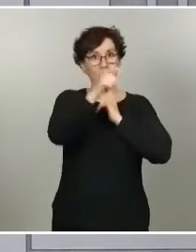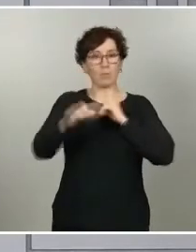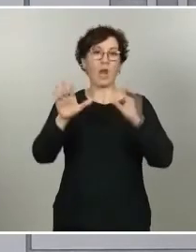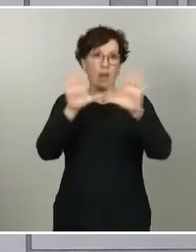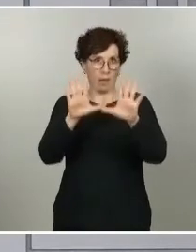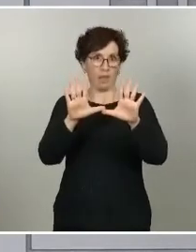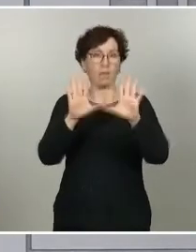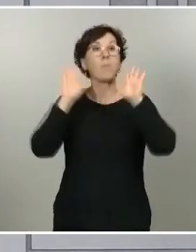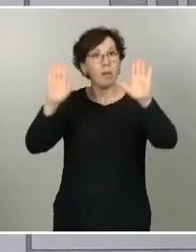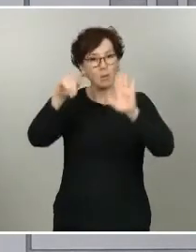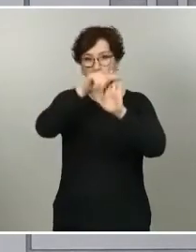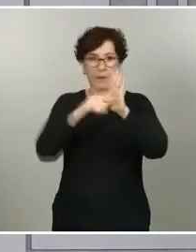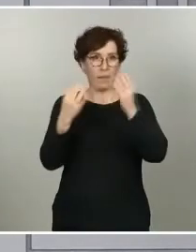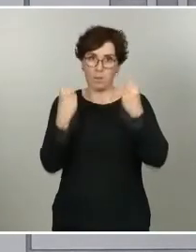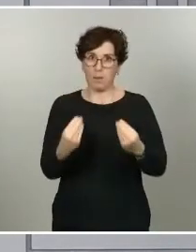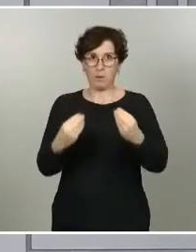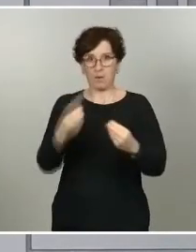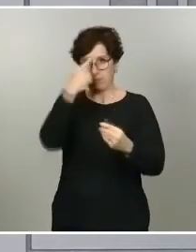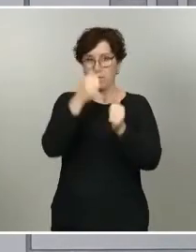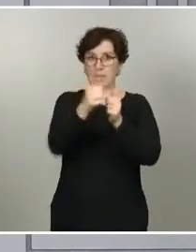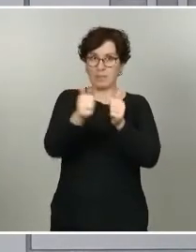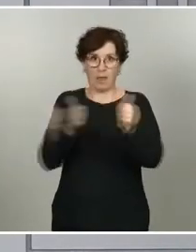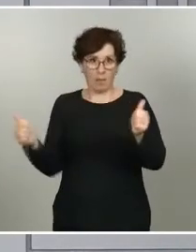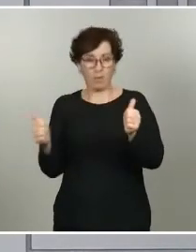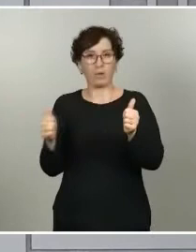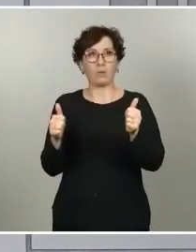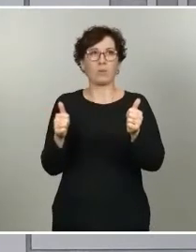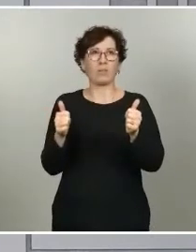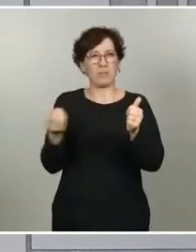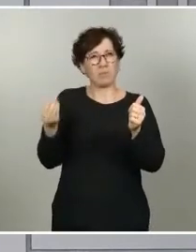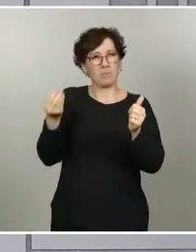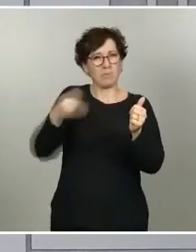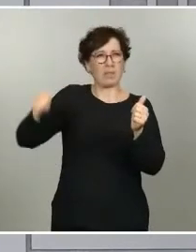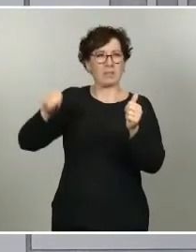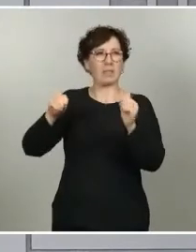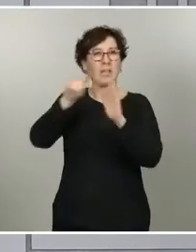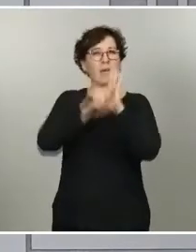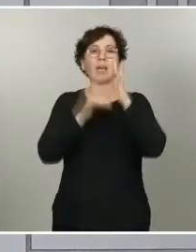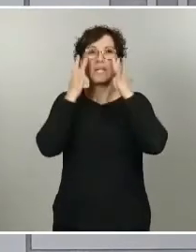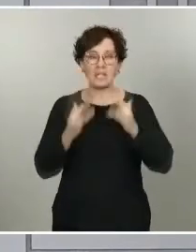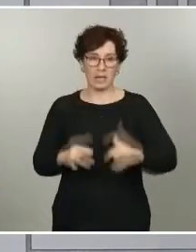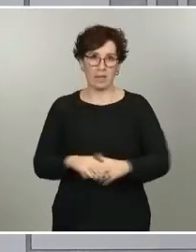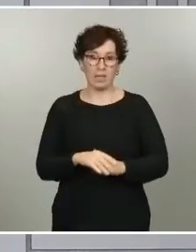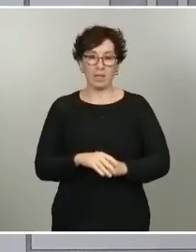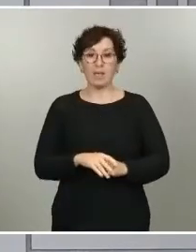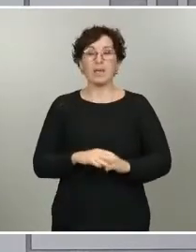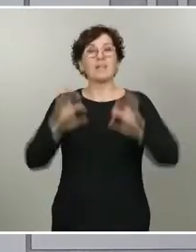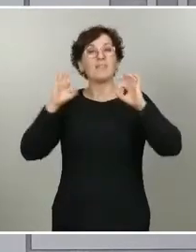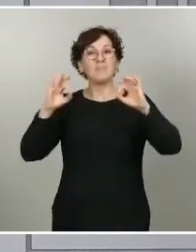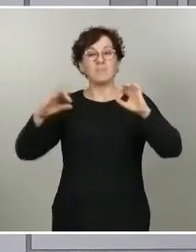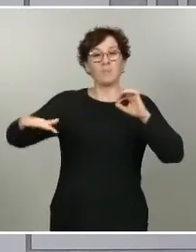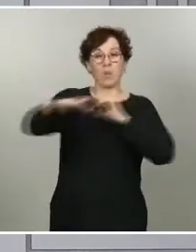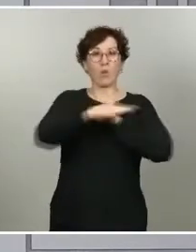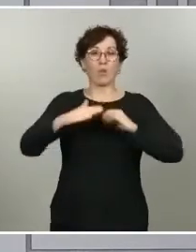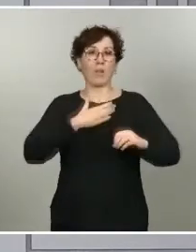garantizar el distanciamiento interpersonal y algunas medidas también de higiene al respecto. Y finalmente, los lugares de culto se pueden abrir